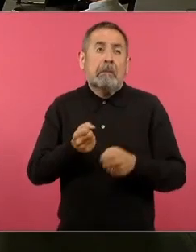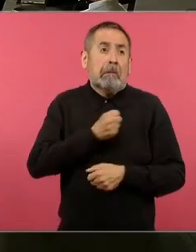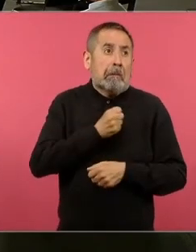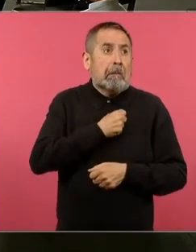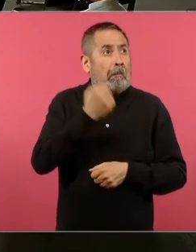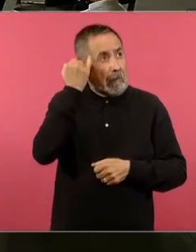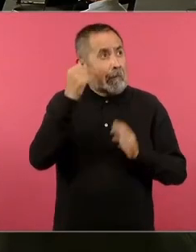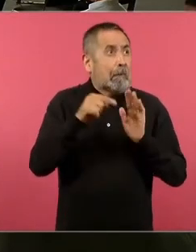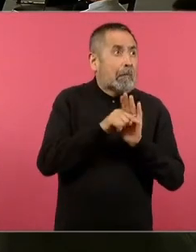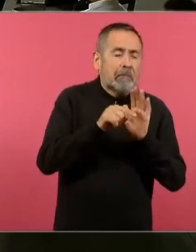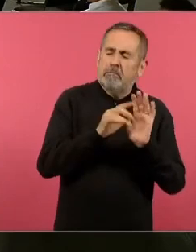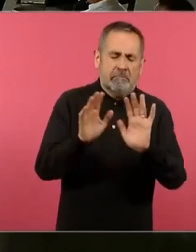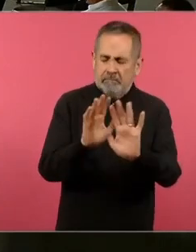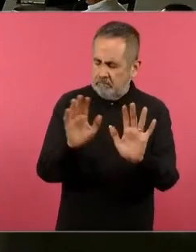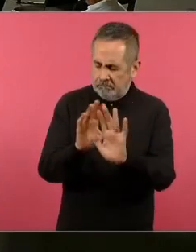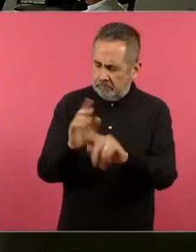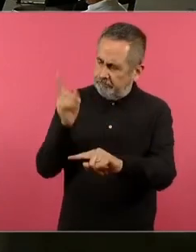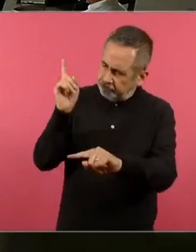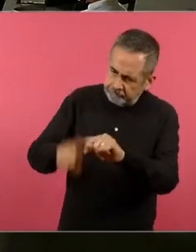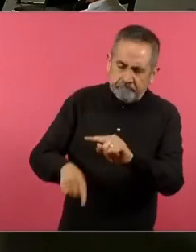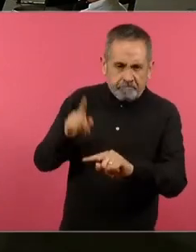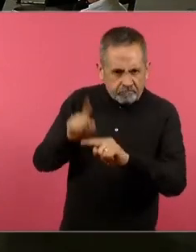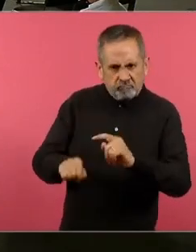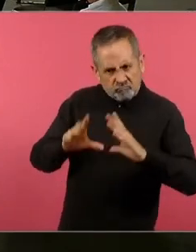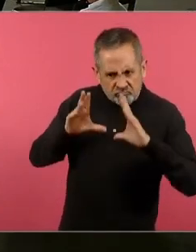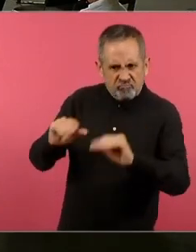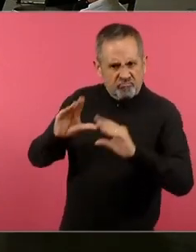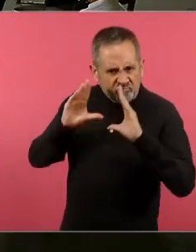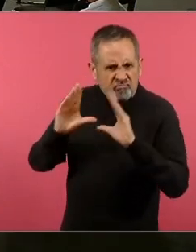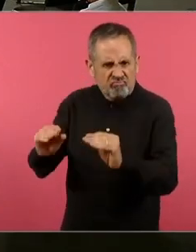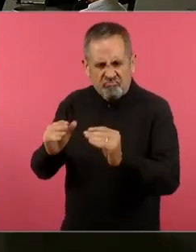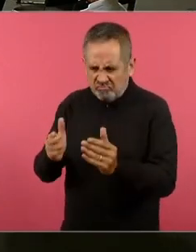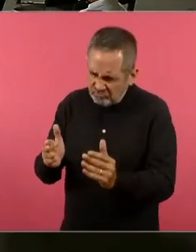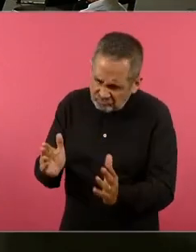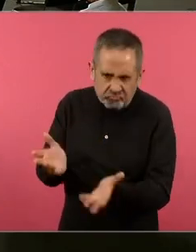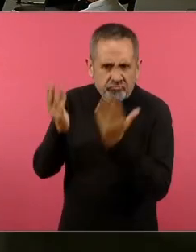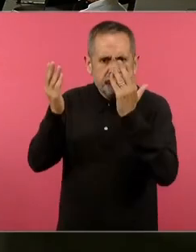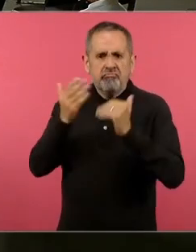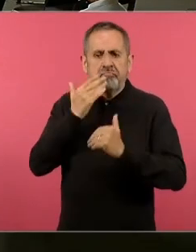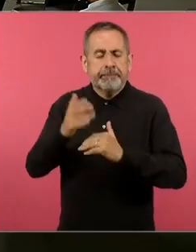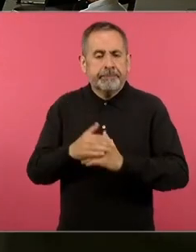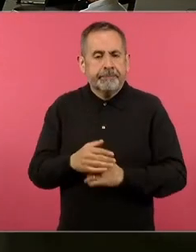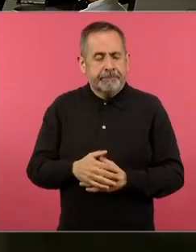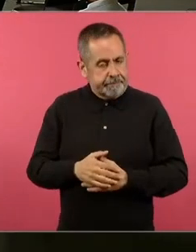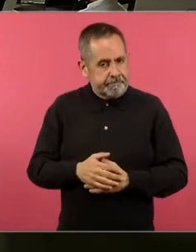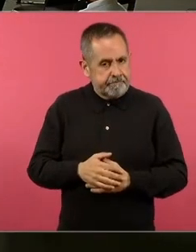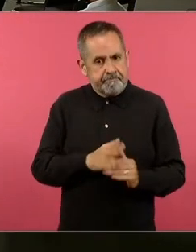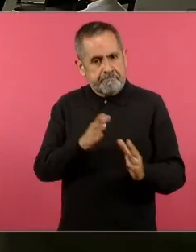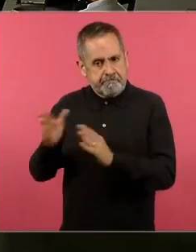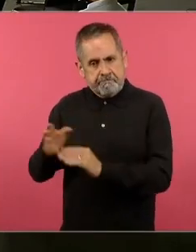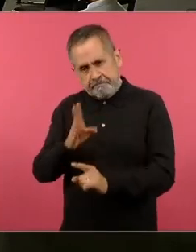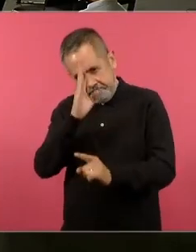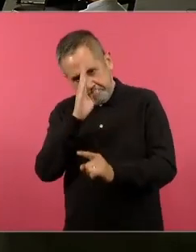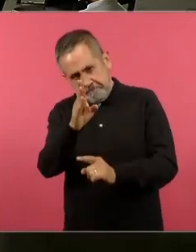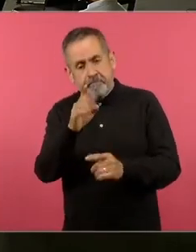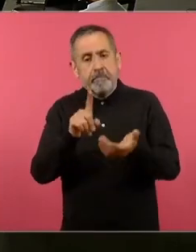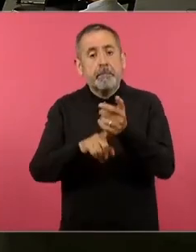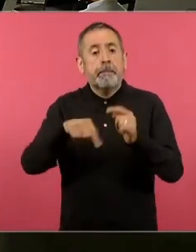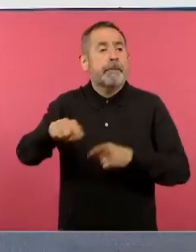prejuicios. Por otro lado, y en especial me dirijo a las madres y padres de familia,